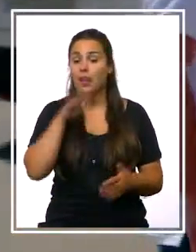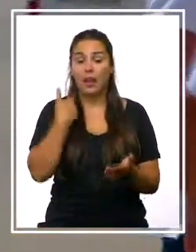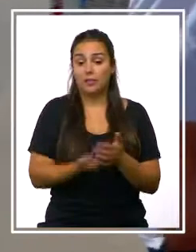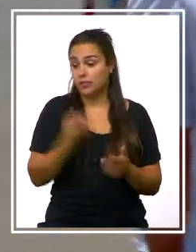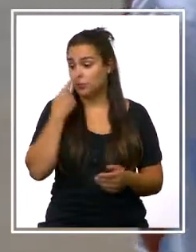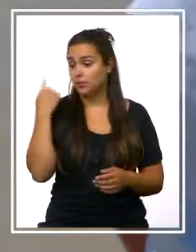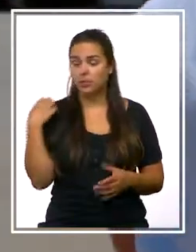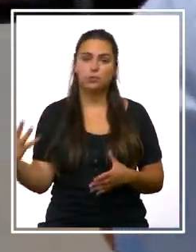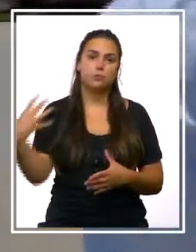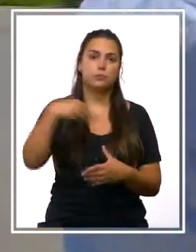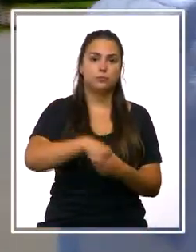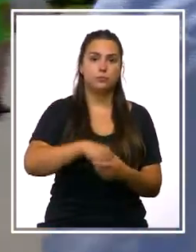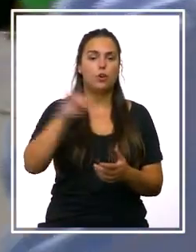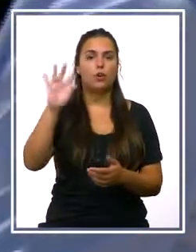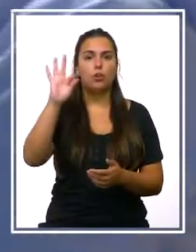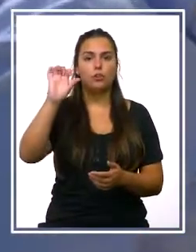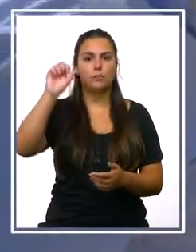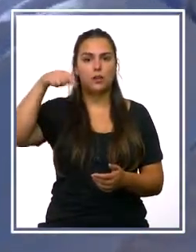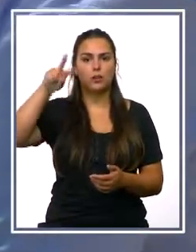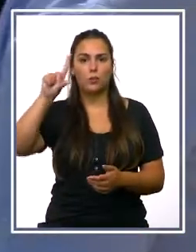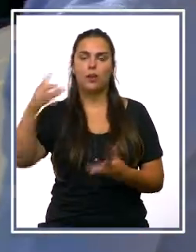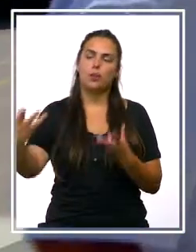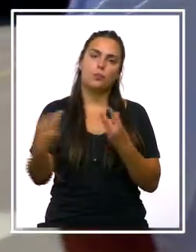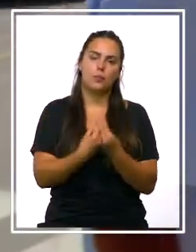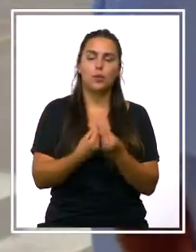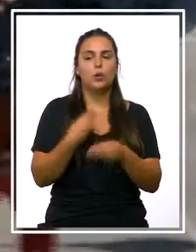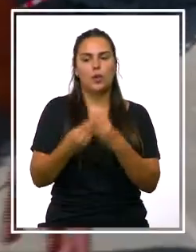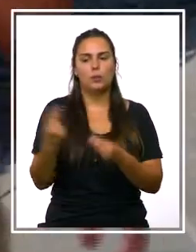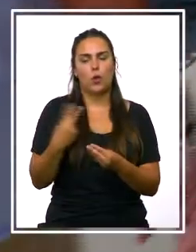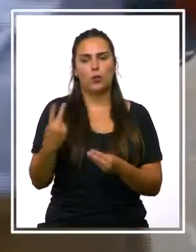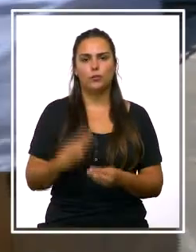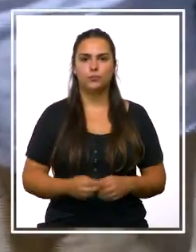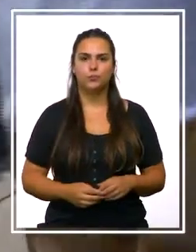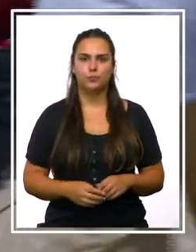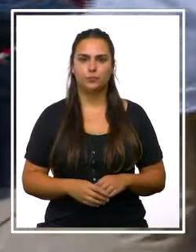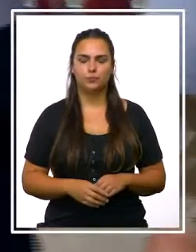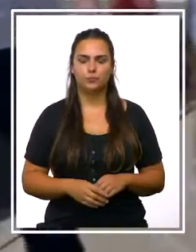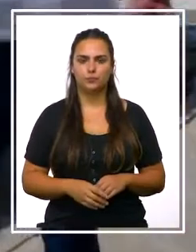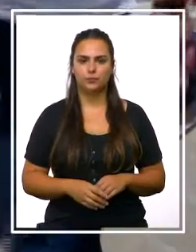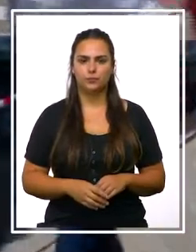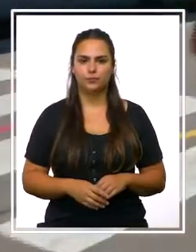Hasta el año pasado que se incorporó José Manuel conmigo y lo hacemos ahora entre los dos.